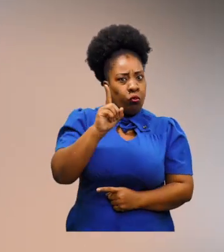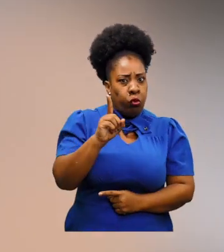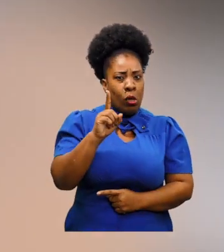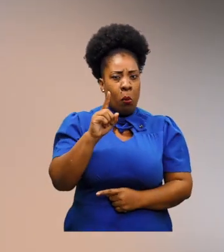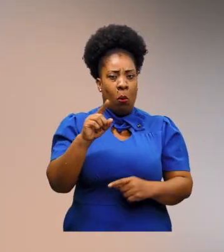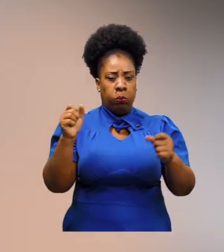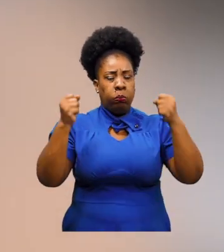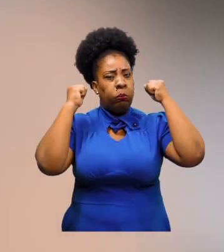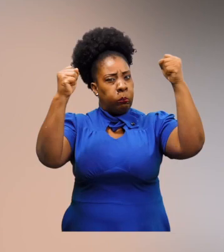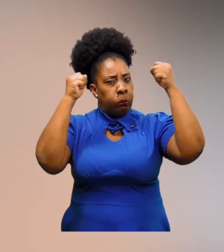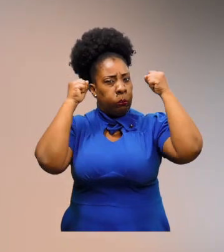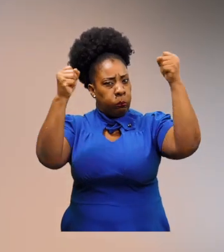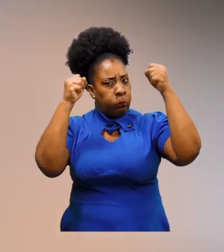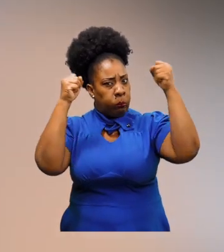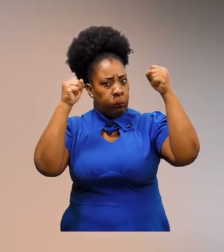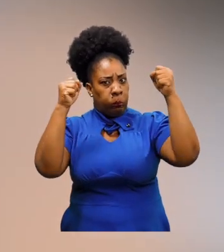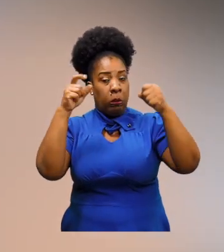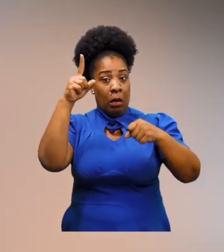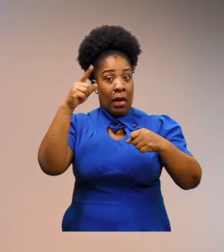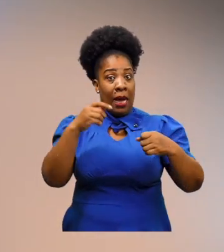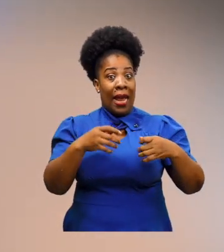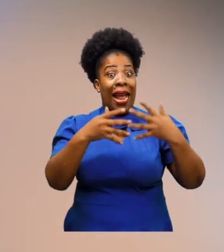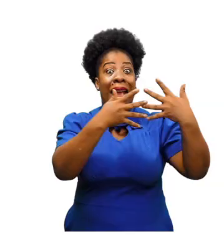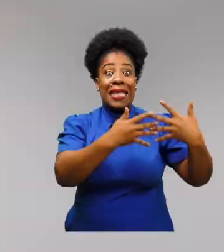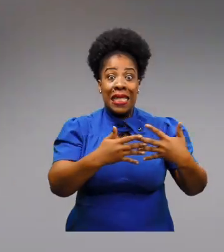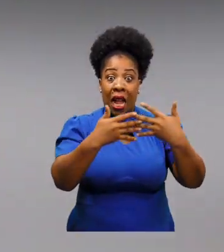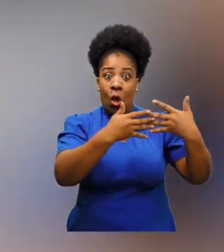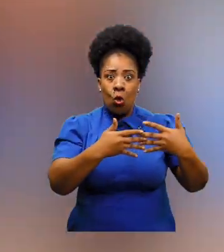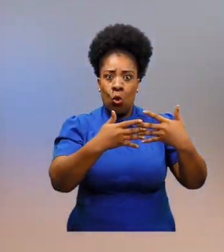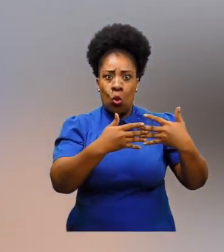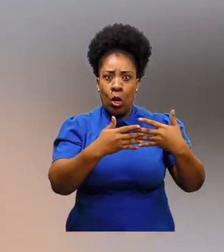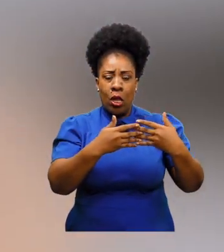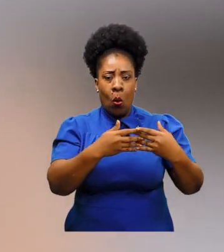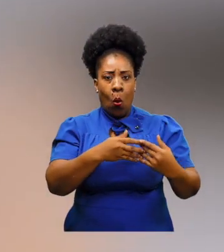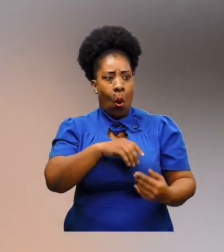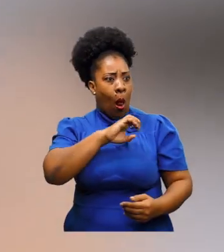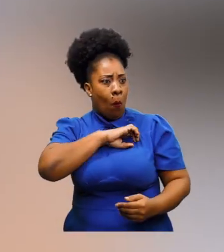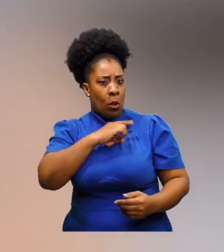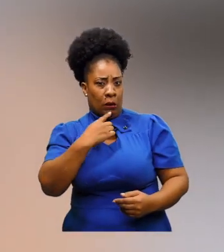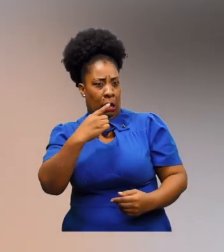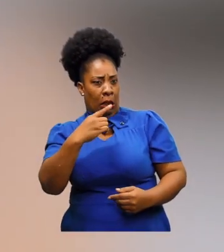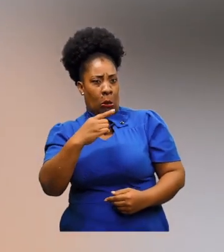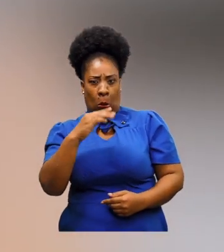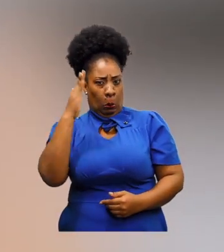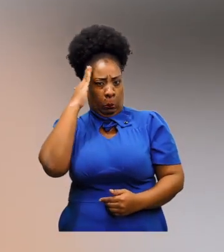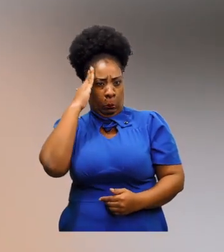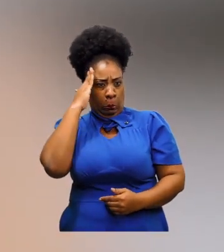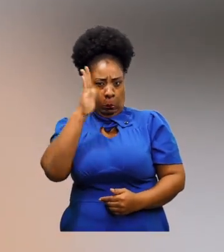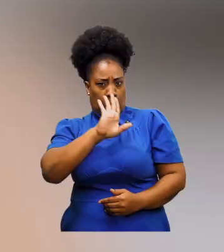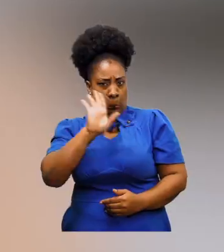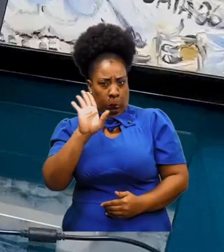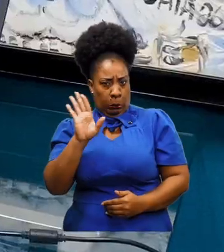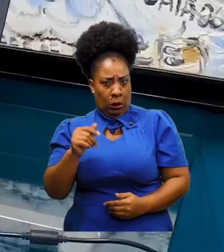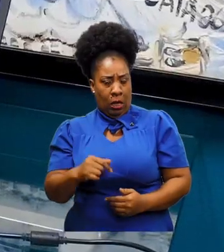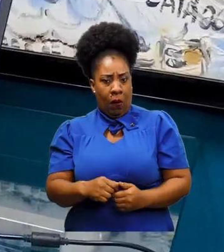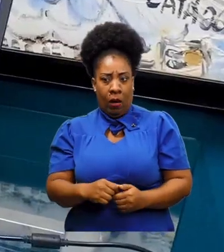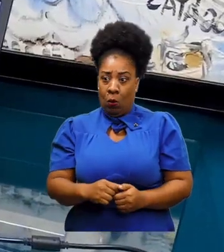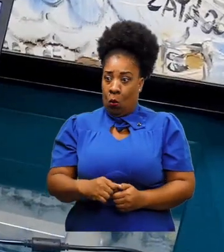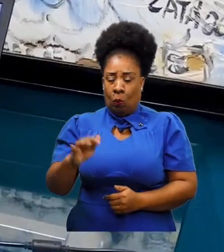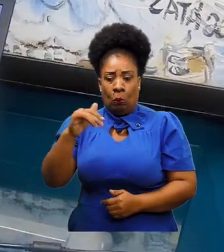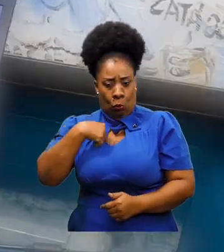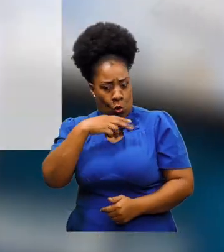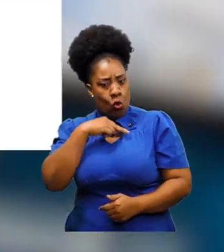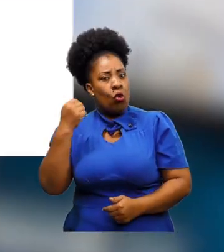a protestar a las oficinas de First Quantum en Vancouver. El seguridad nos informó que la compañía él no la conocía. Este